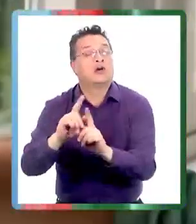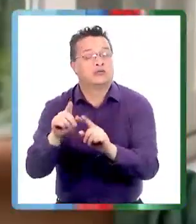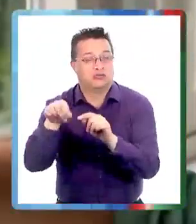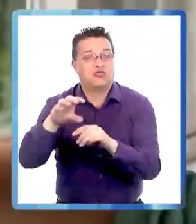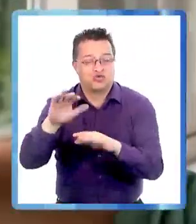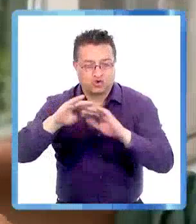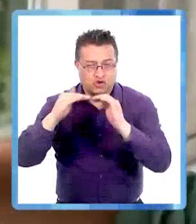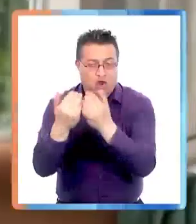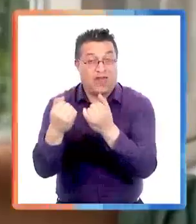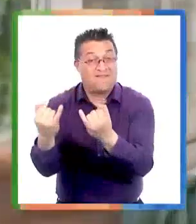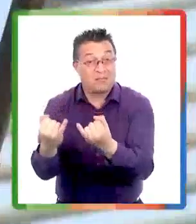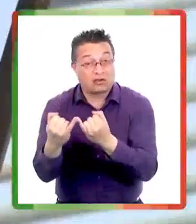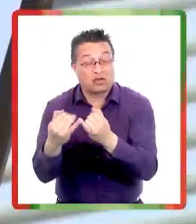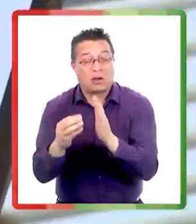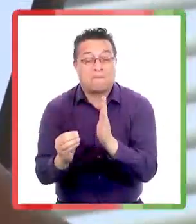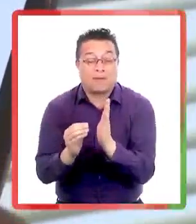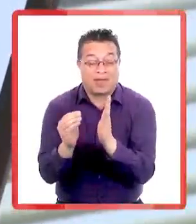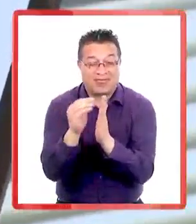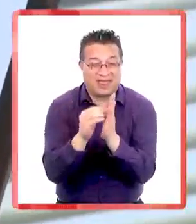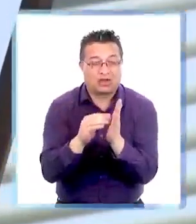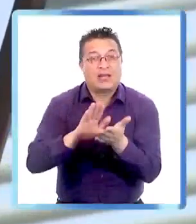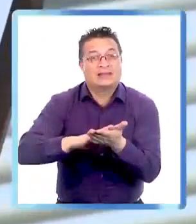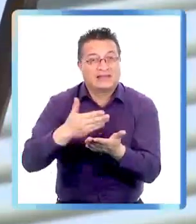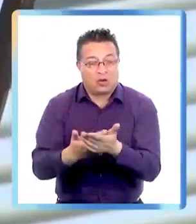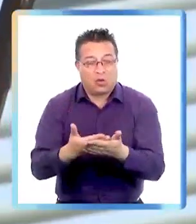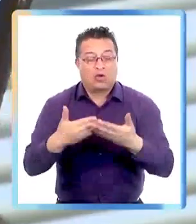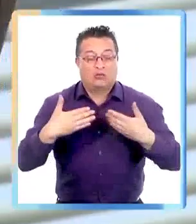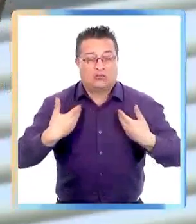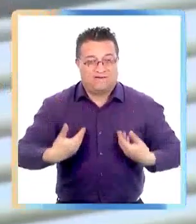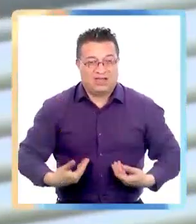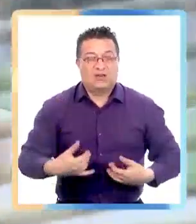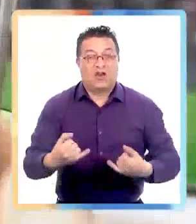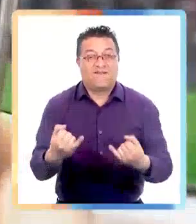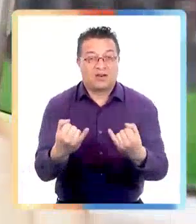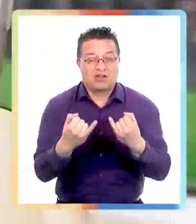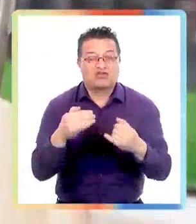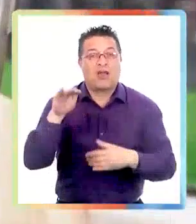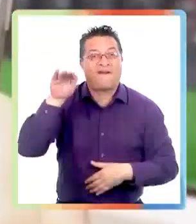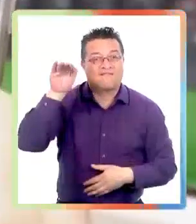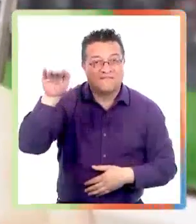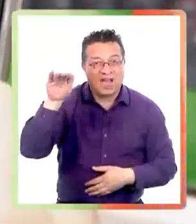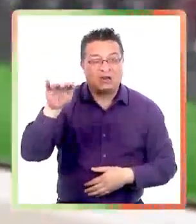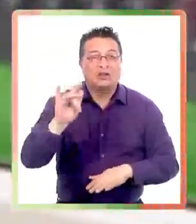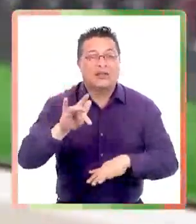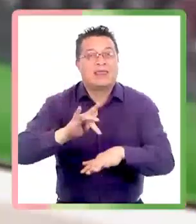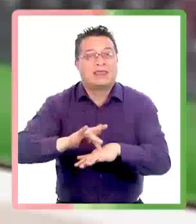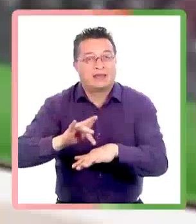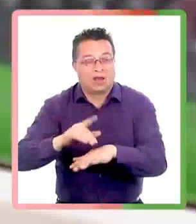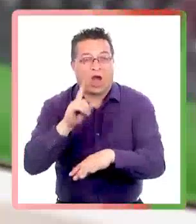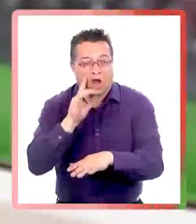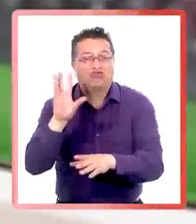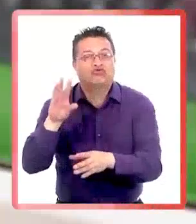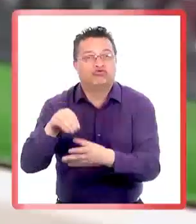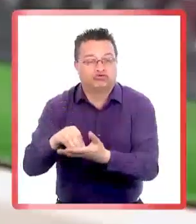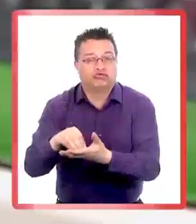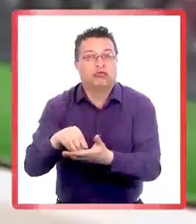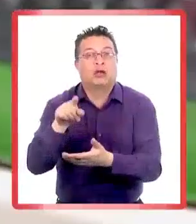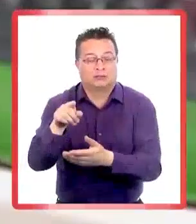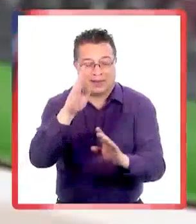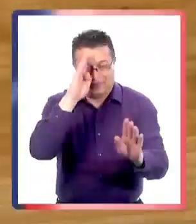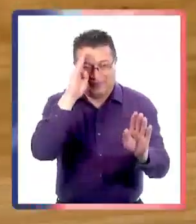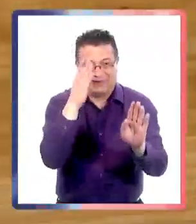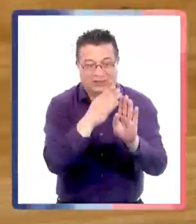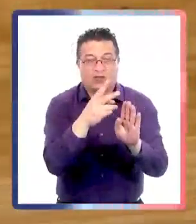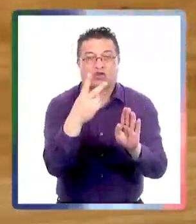nueva red Threads utiliza toda esa información y suma datos de salud, estado físico, información financiera y sensible.